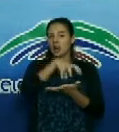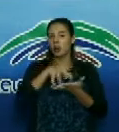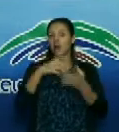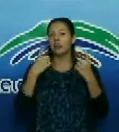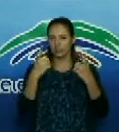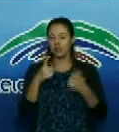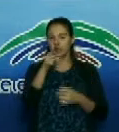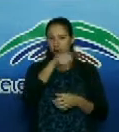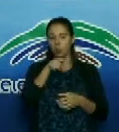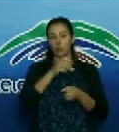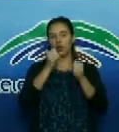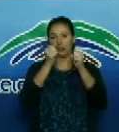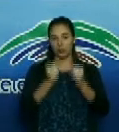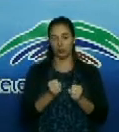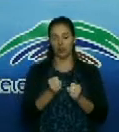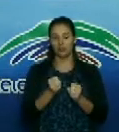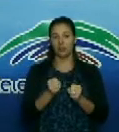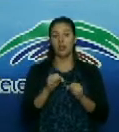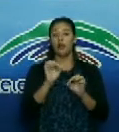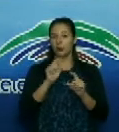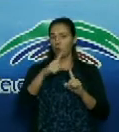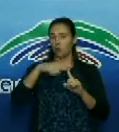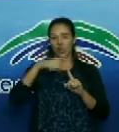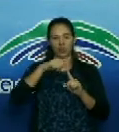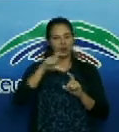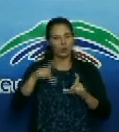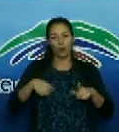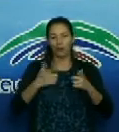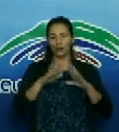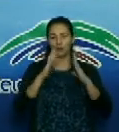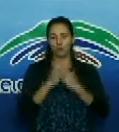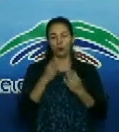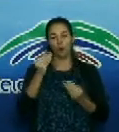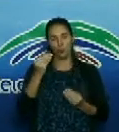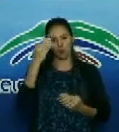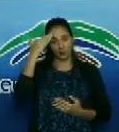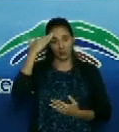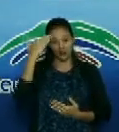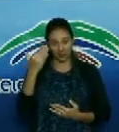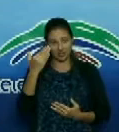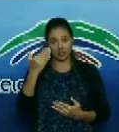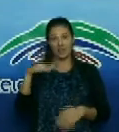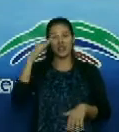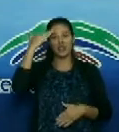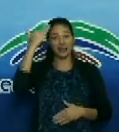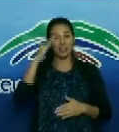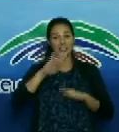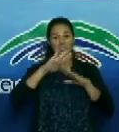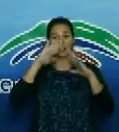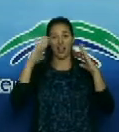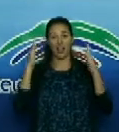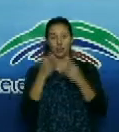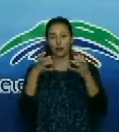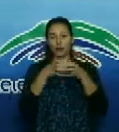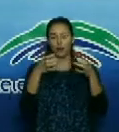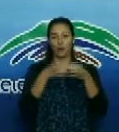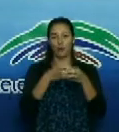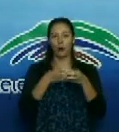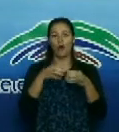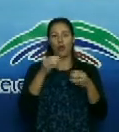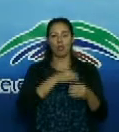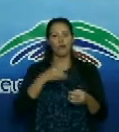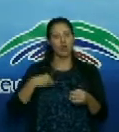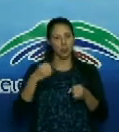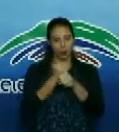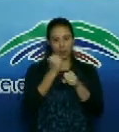fue el que lo formó para estas importantes tareas nuevamente muchas gracias y transmítale también el agradecimiento a todo el colectivo del hospital militar